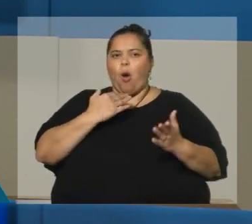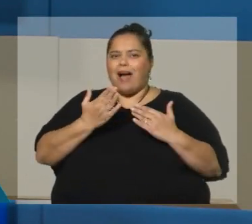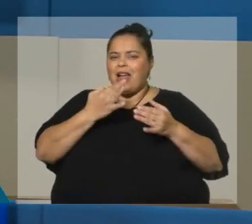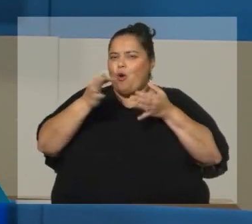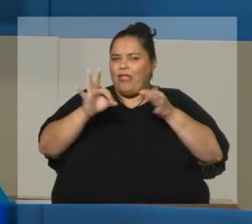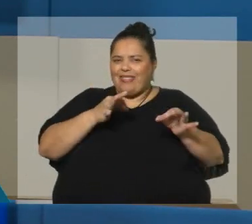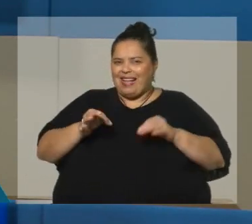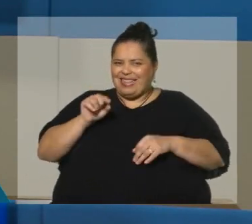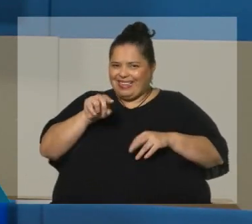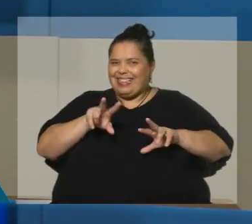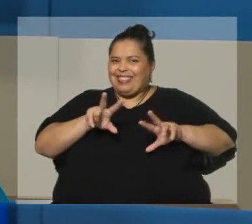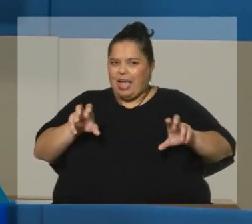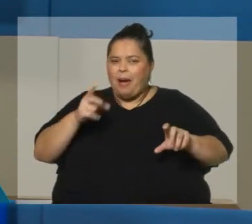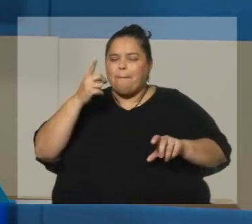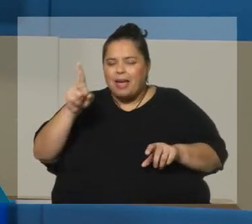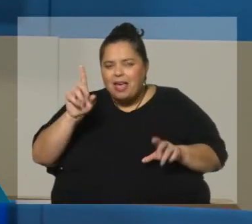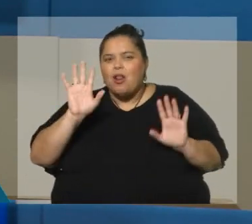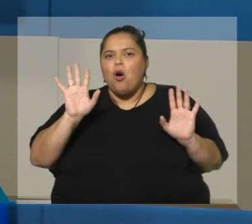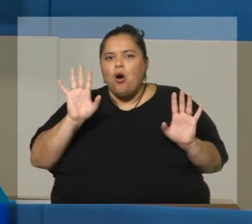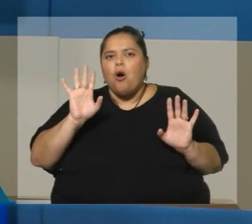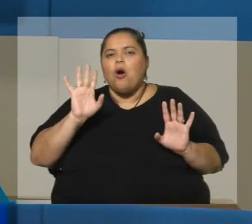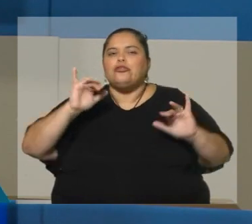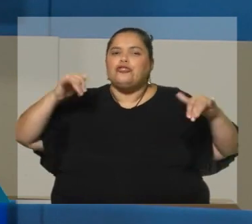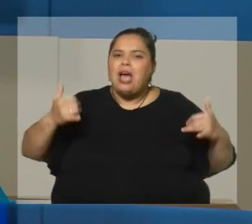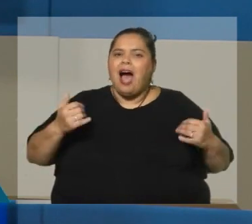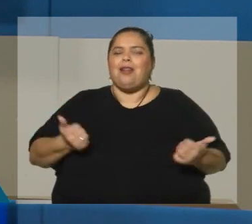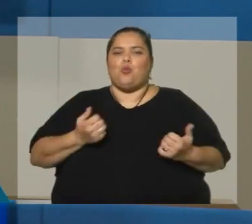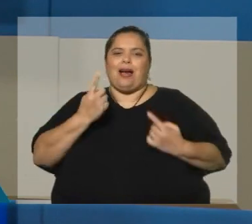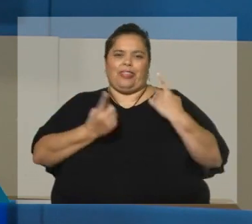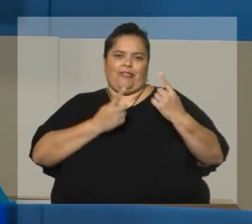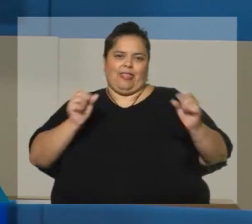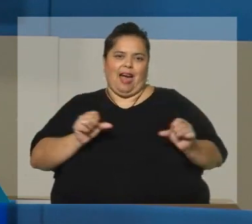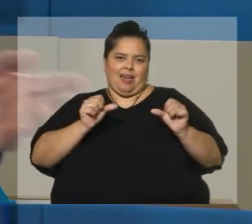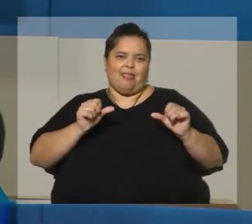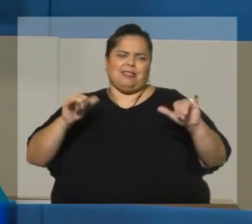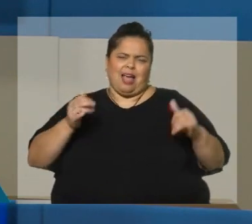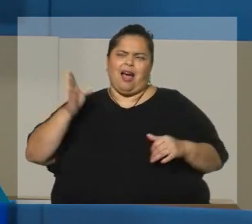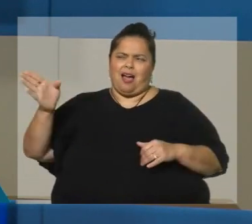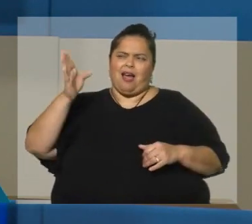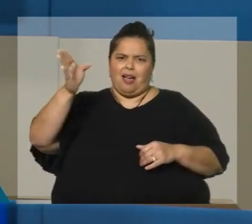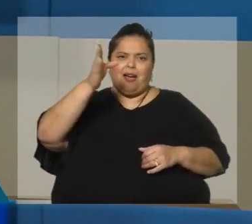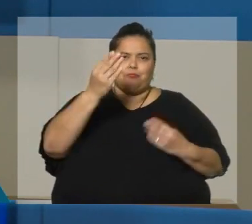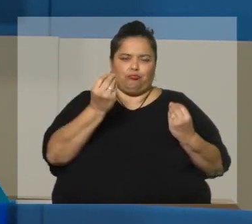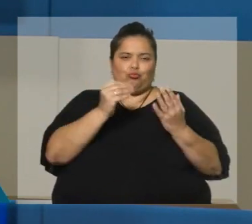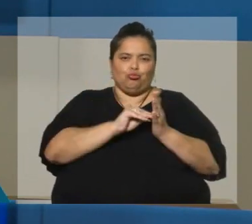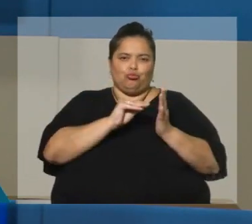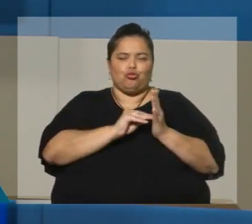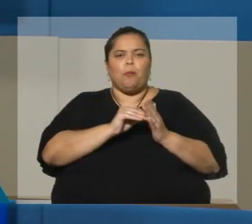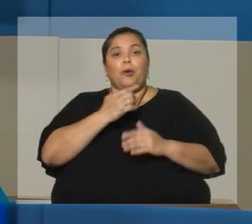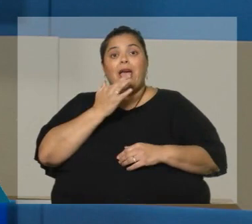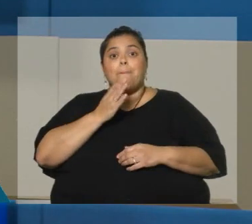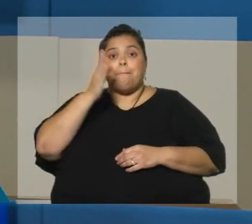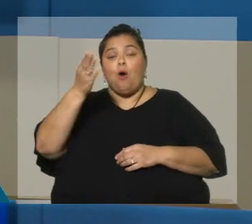pero sí, ya hemos hecho actividades de ese tipo en muchos lugares. Recientemente en la Junta de